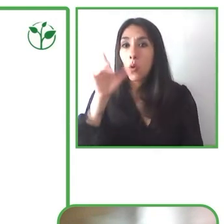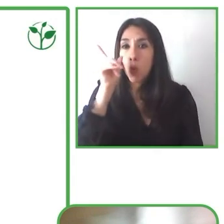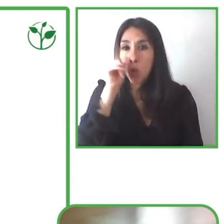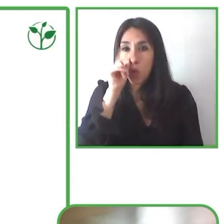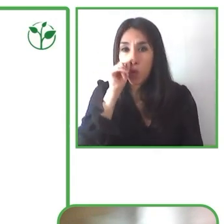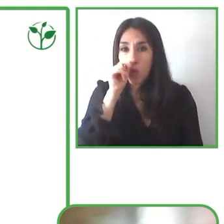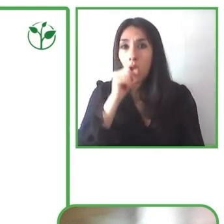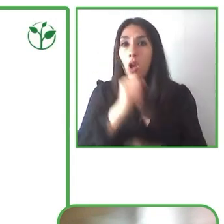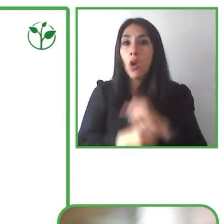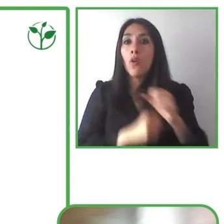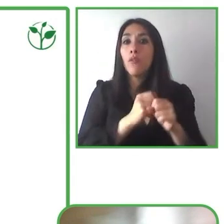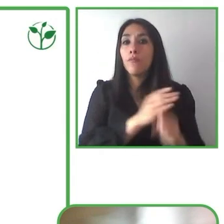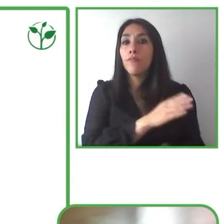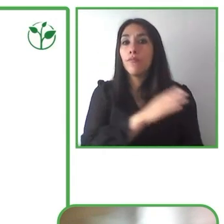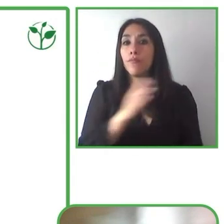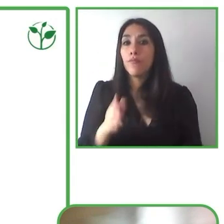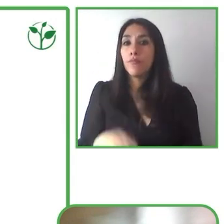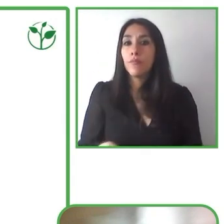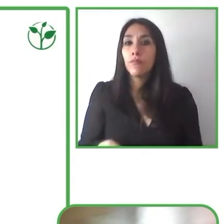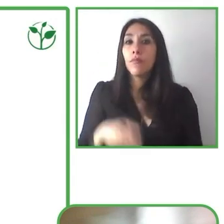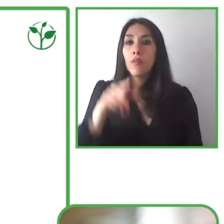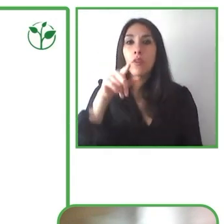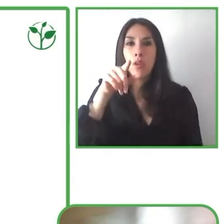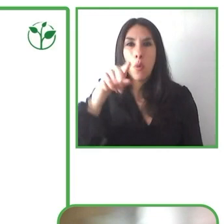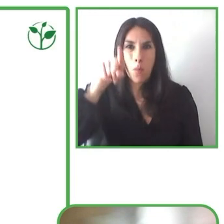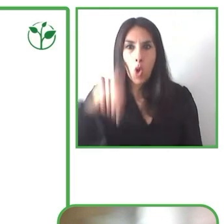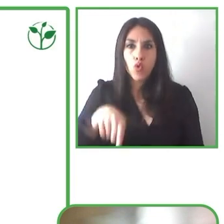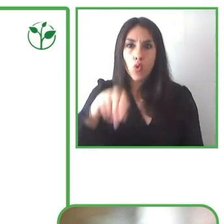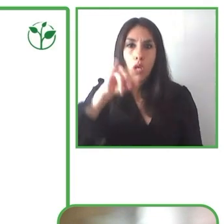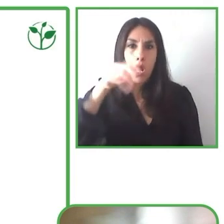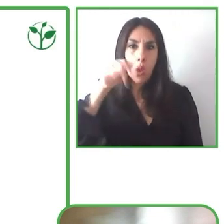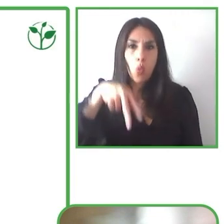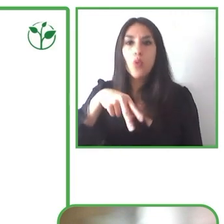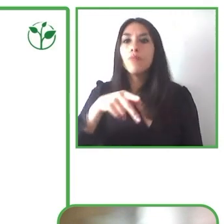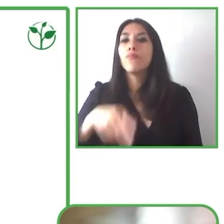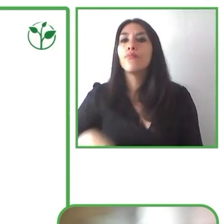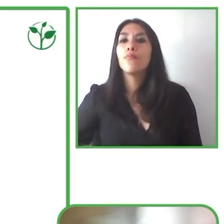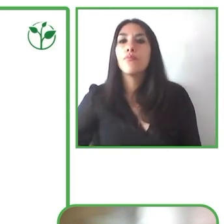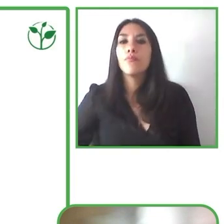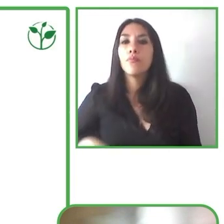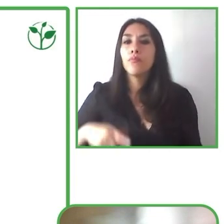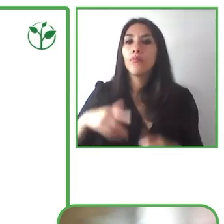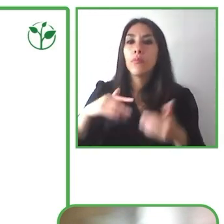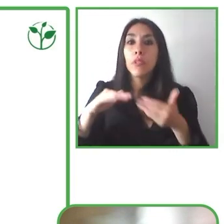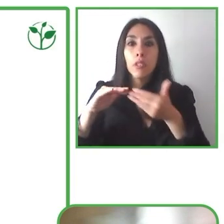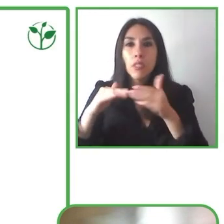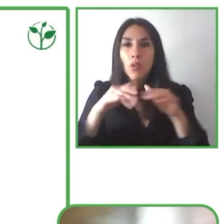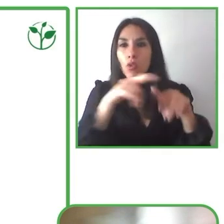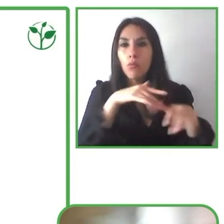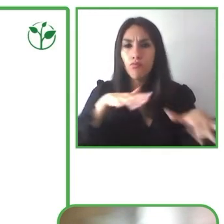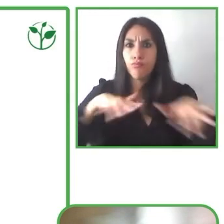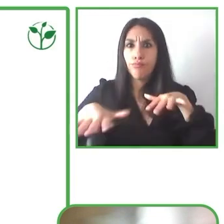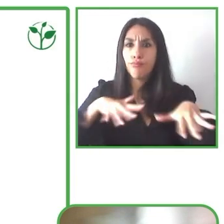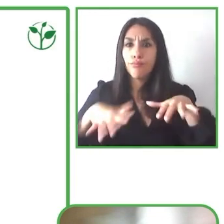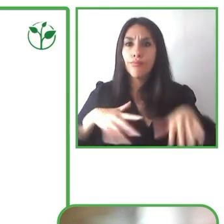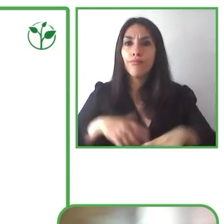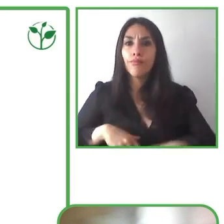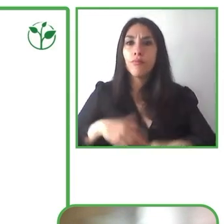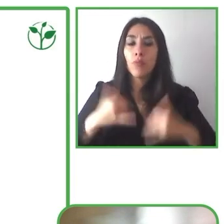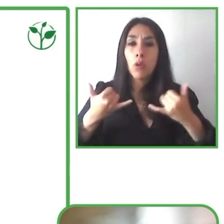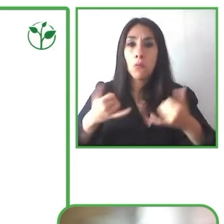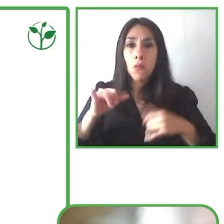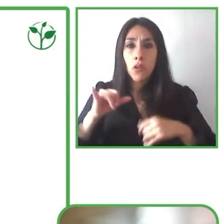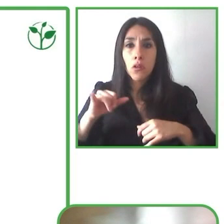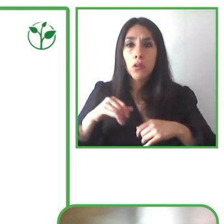Centro Cibeles, que es sede del Ayuntamiento de Madrid. Las sedes para las actividades paralelas son el propio Centro Dramático Nacional, la Casa